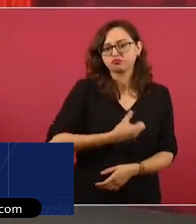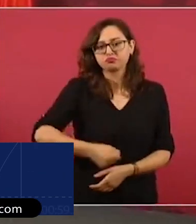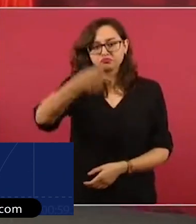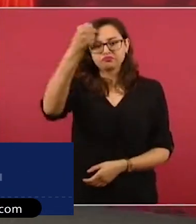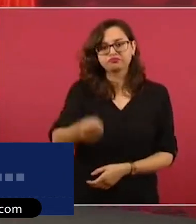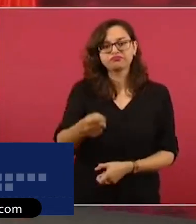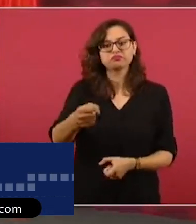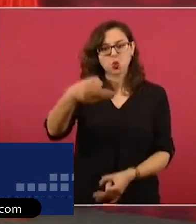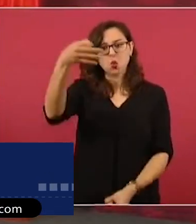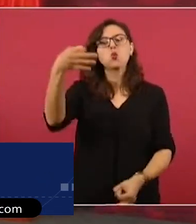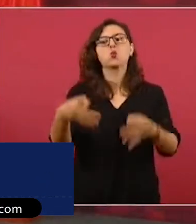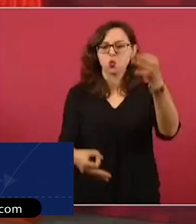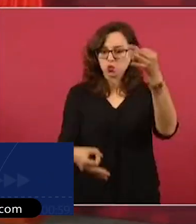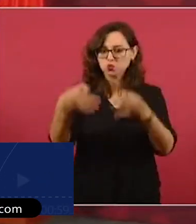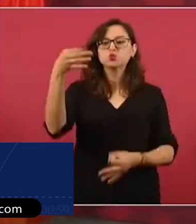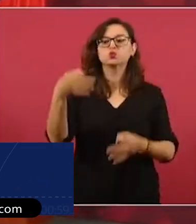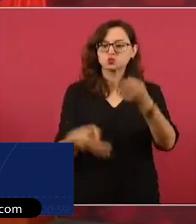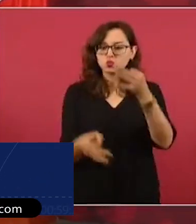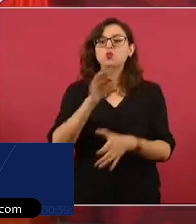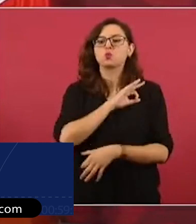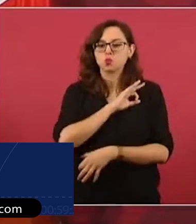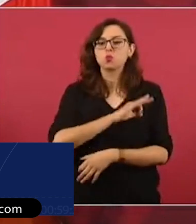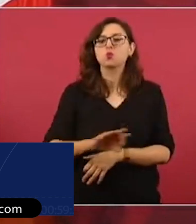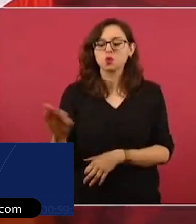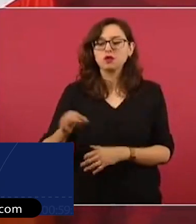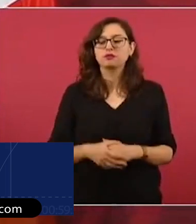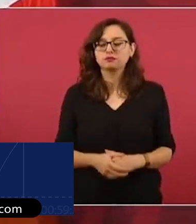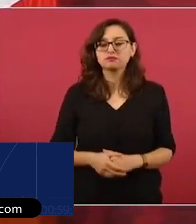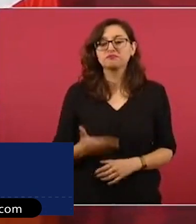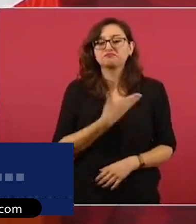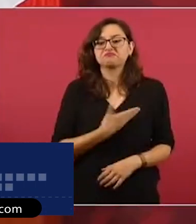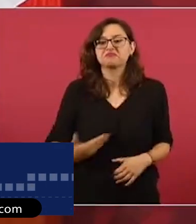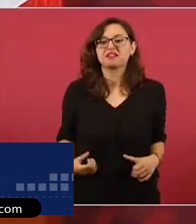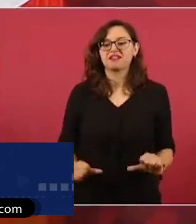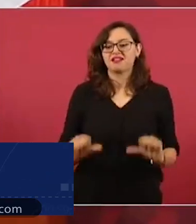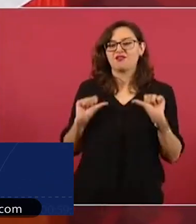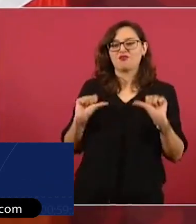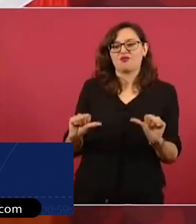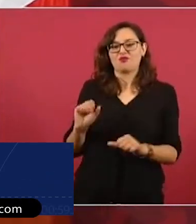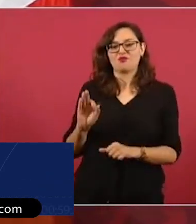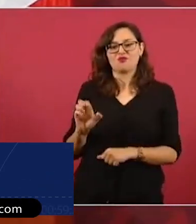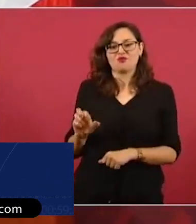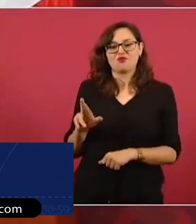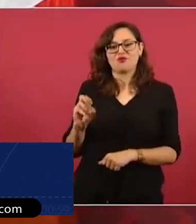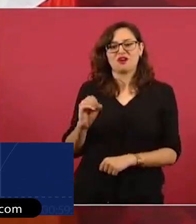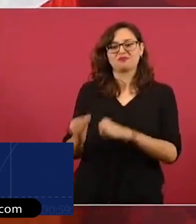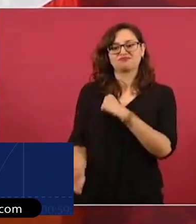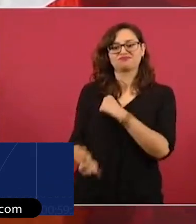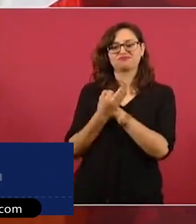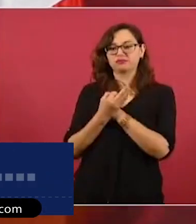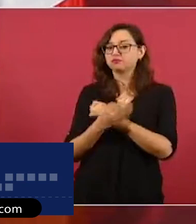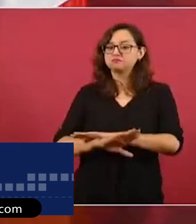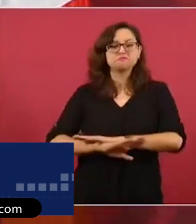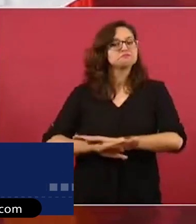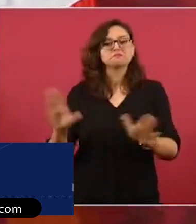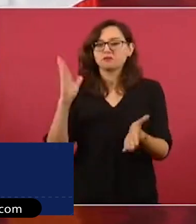Ya no hay el fuero constitucional que se mantuvo